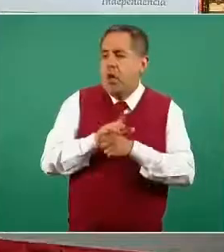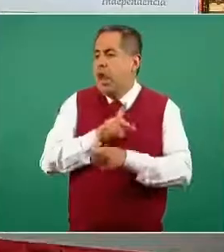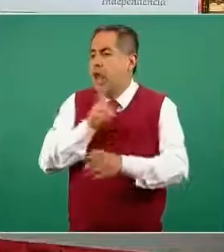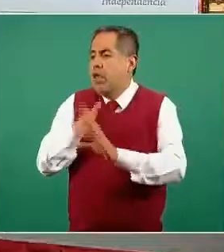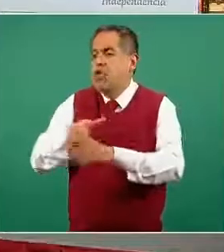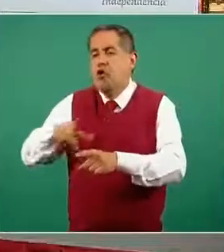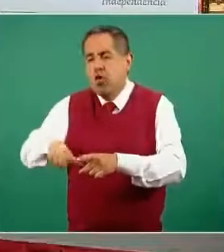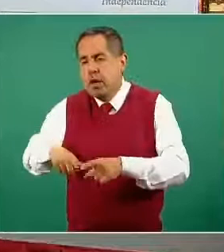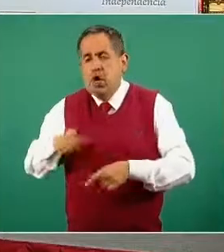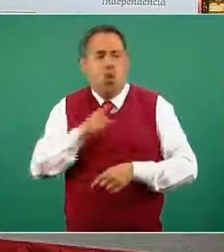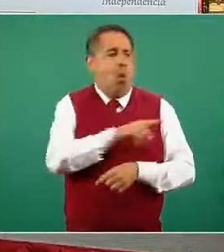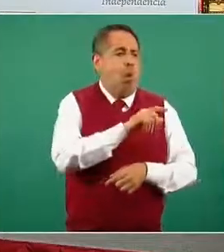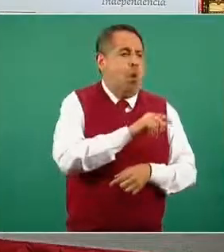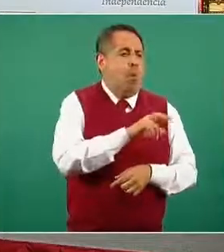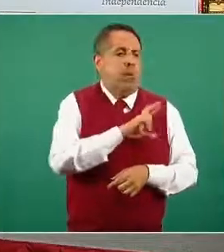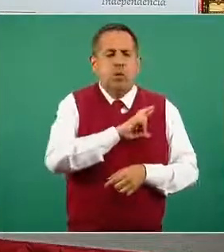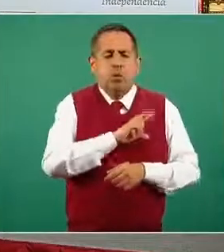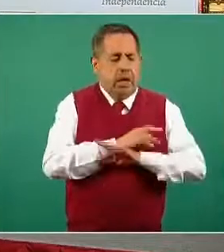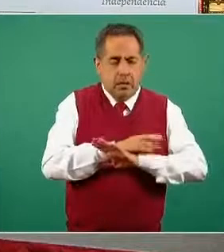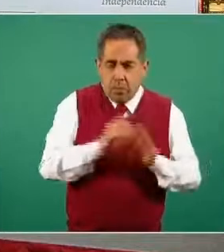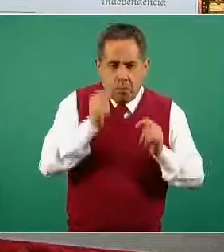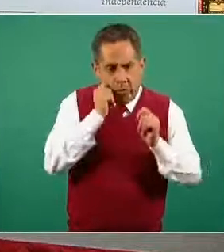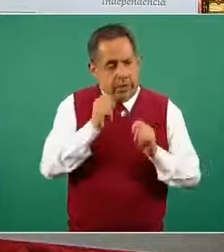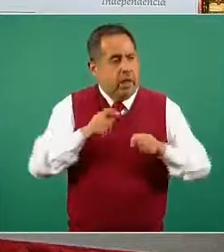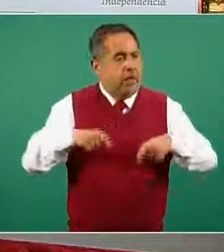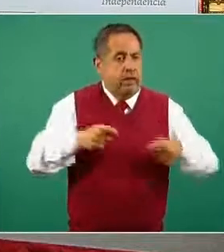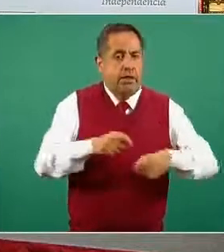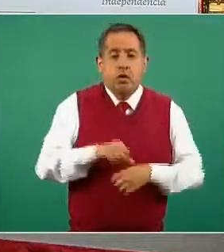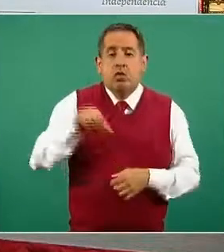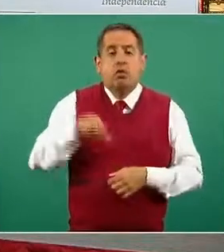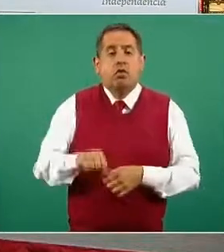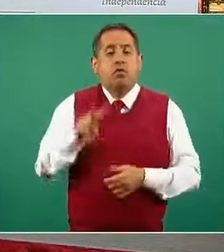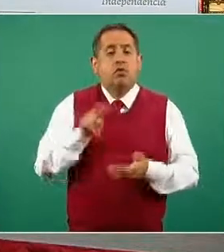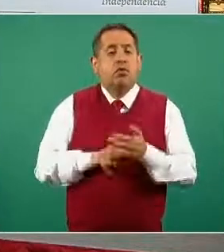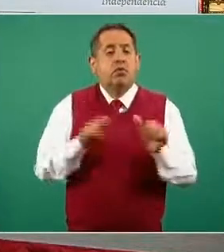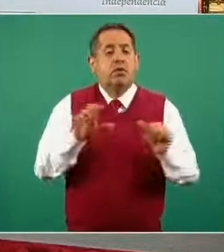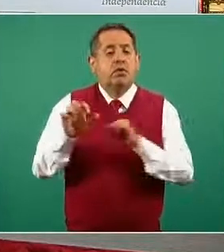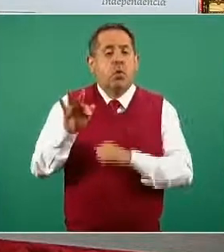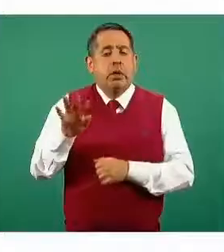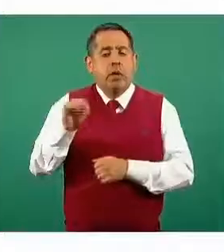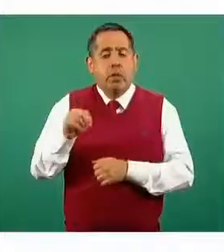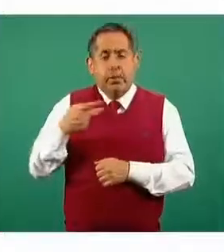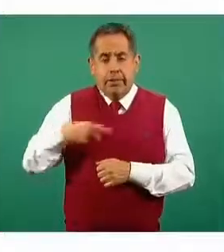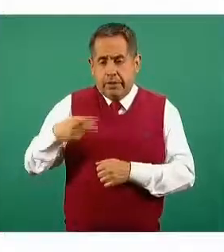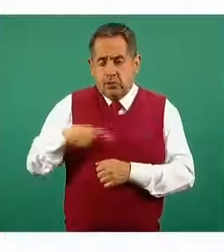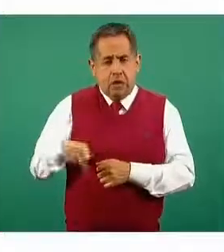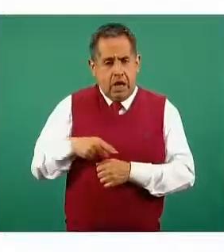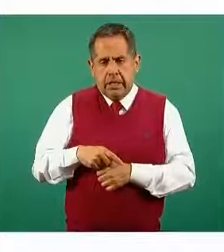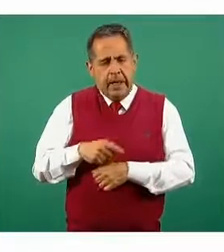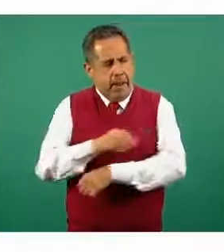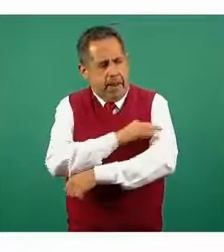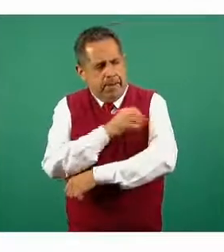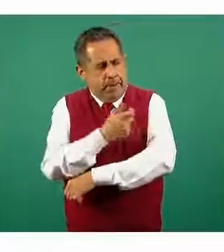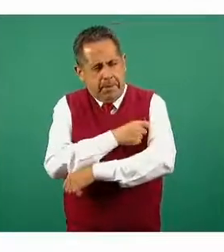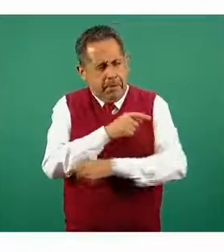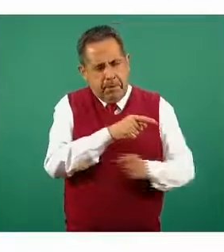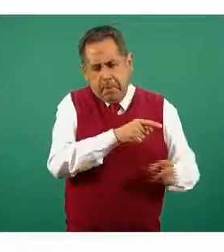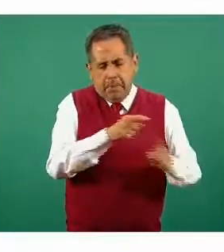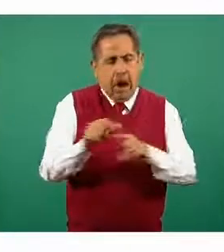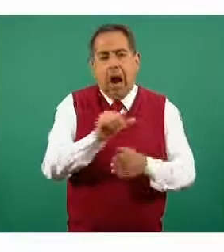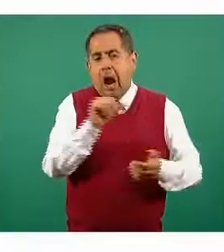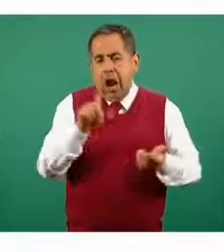privada. Hoy vacunamos 2.649 personas, profesionales de la salud o